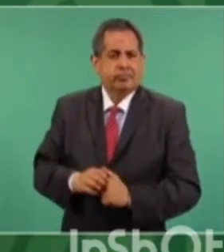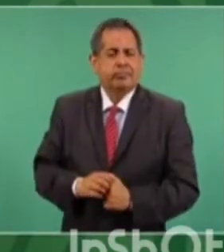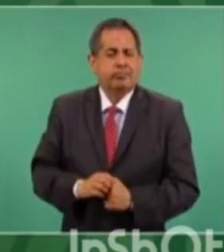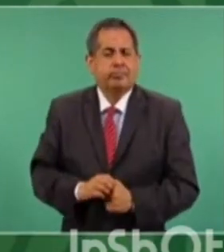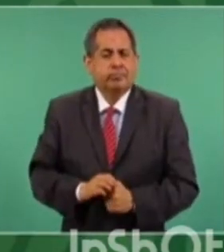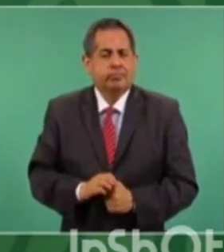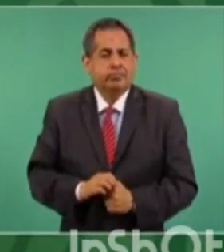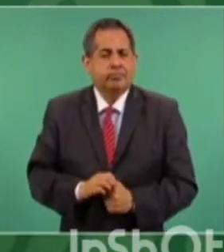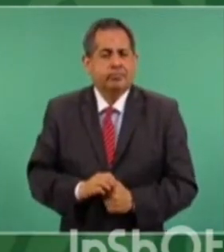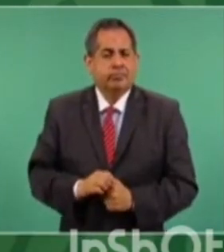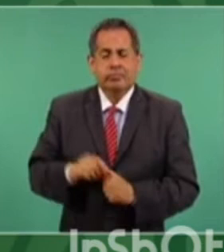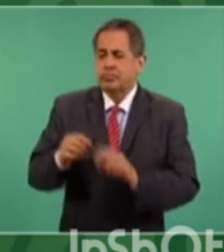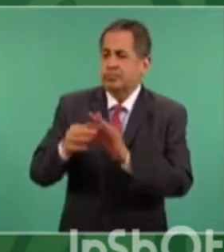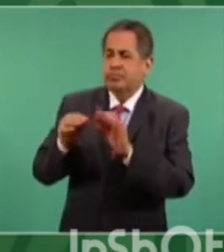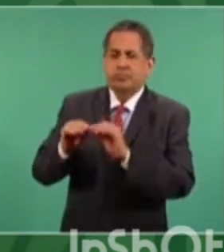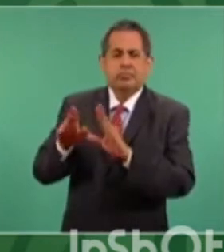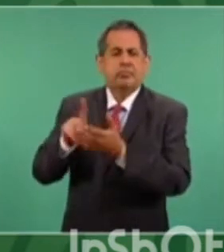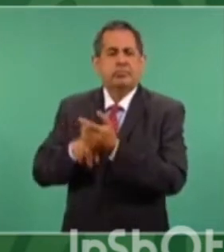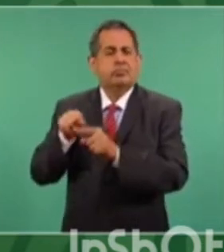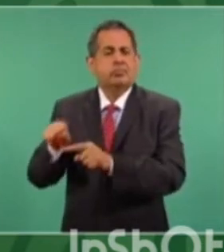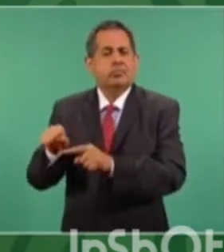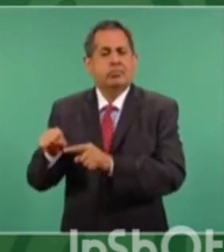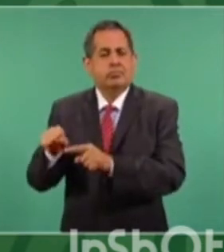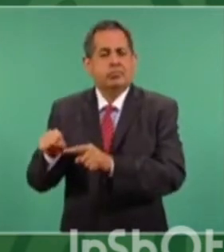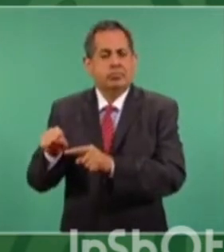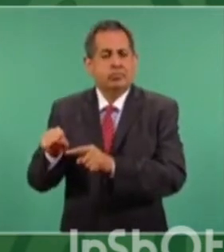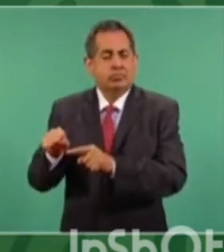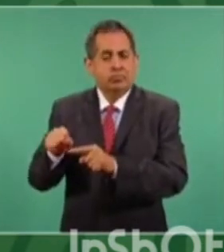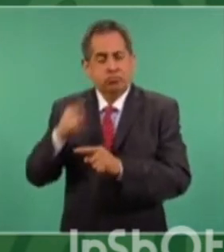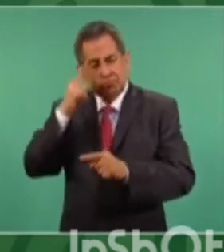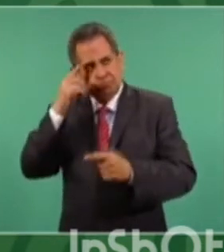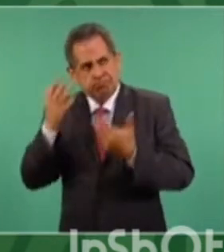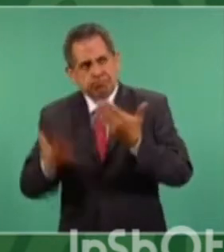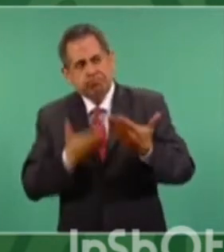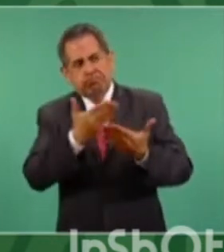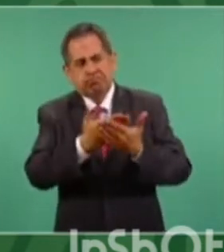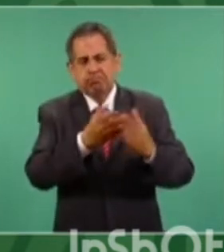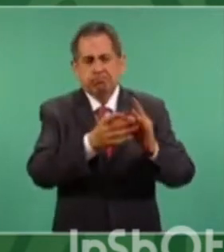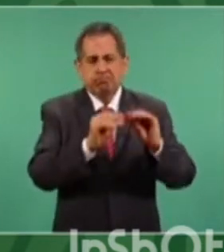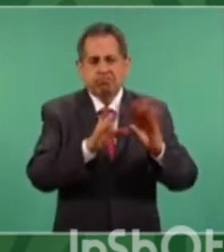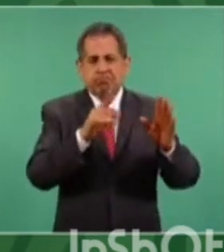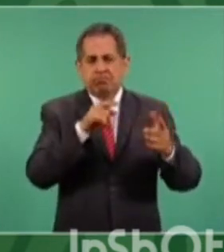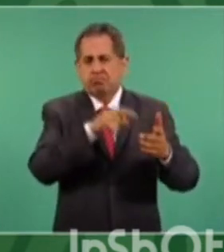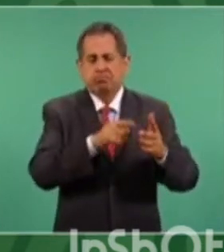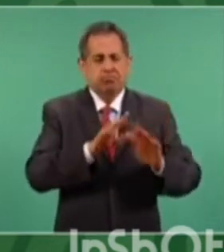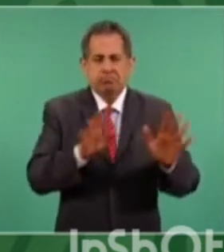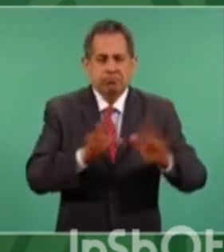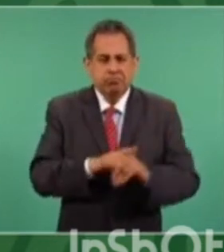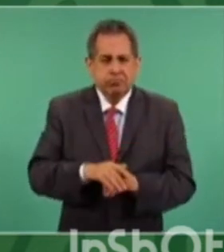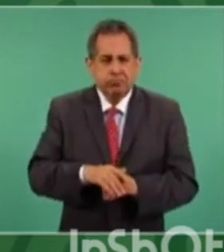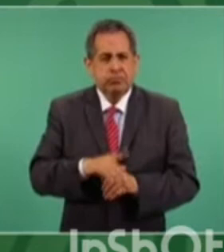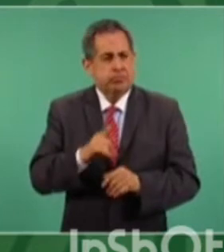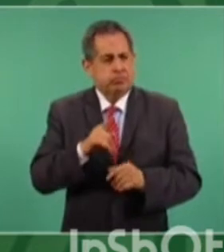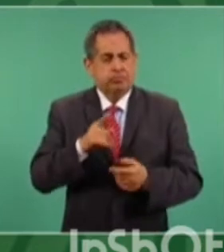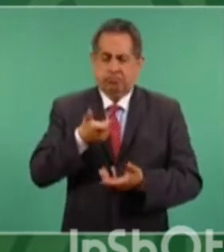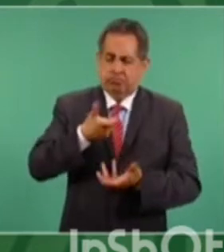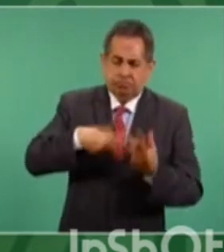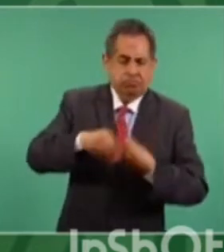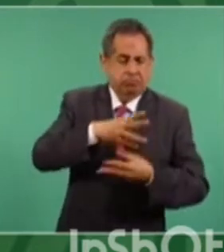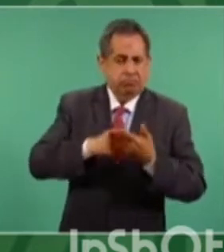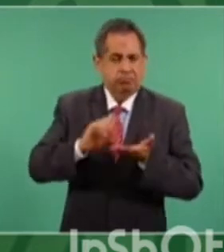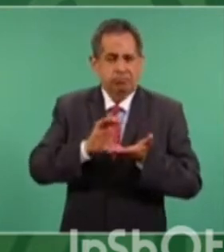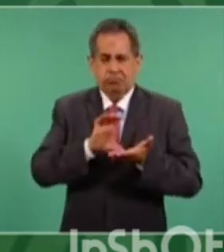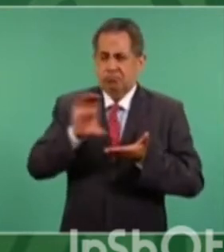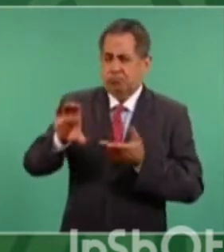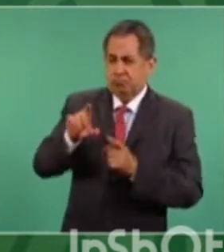Con claridad decimos que nuestra propuesta es obtener más recursos y cambiar las